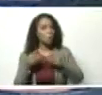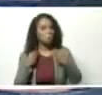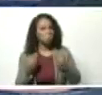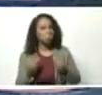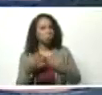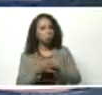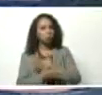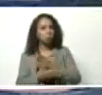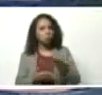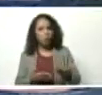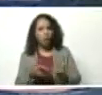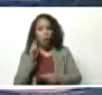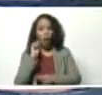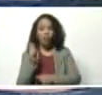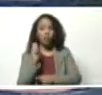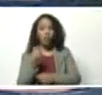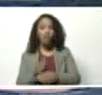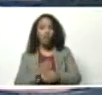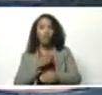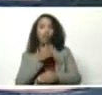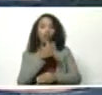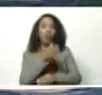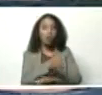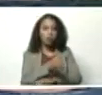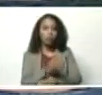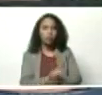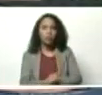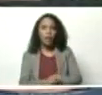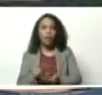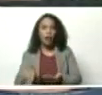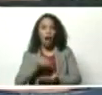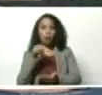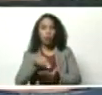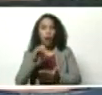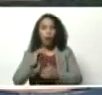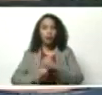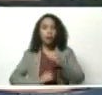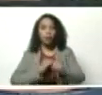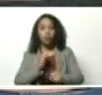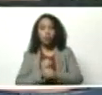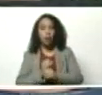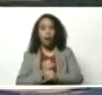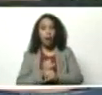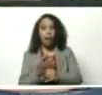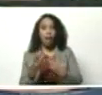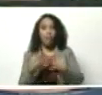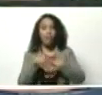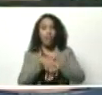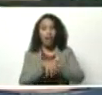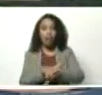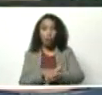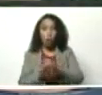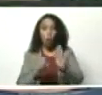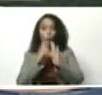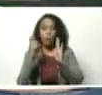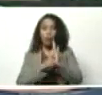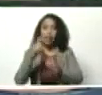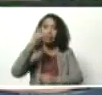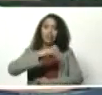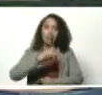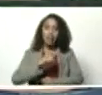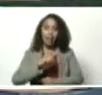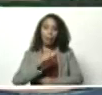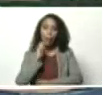los inversionistas vayan, nacionales e internacionales, y se involucren, necesitamos